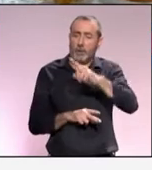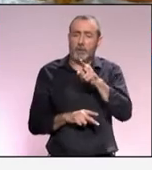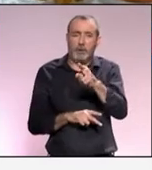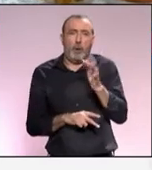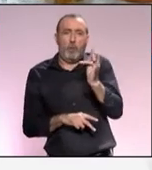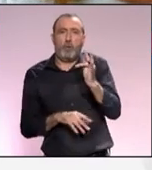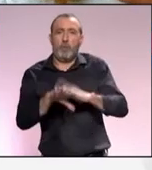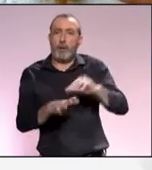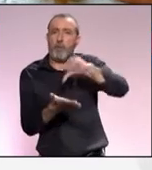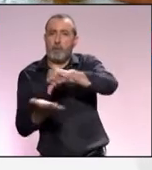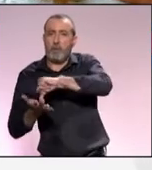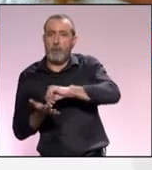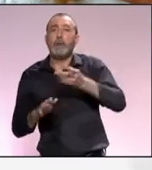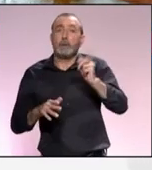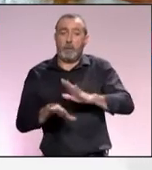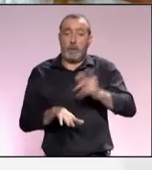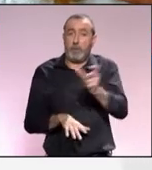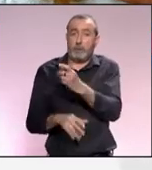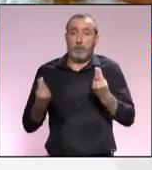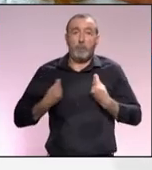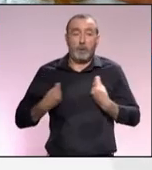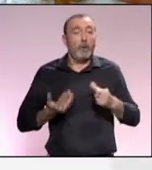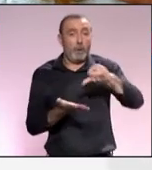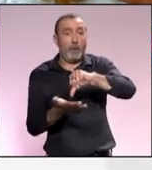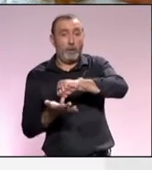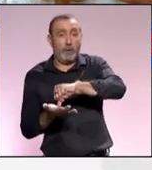que es algo bueno para la ciudad y para la gente que vive aquí.